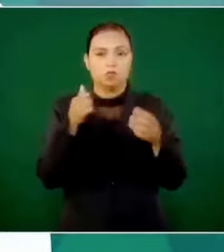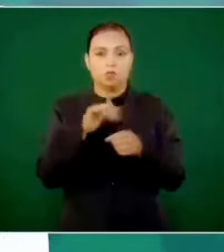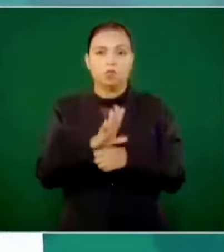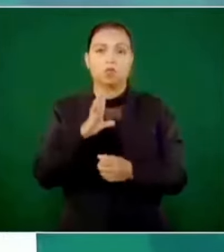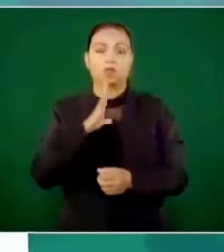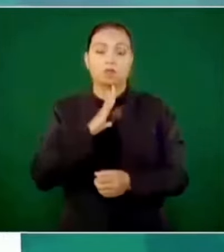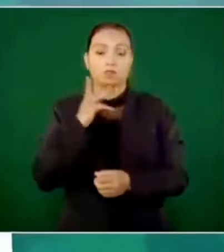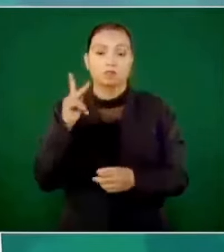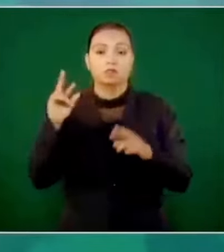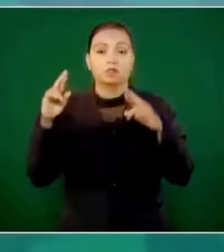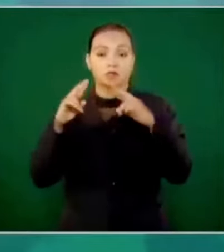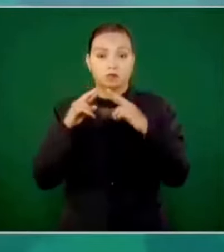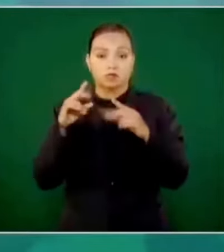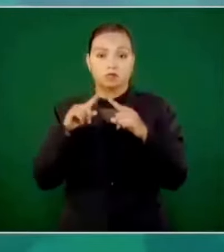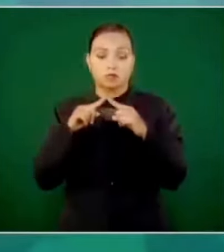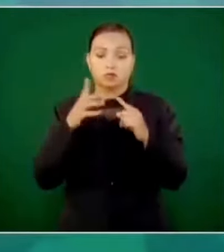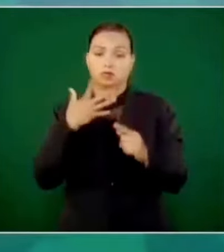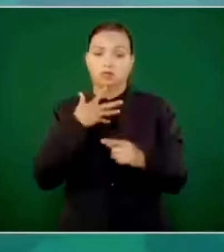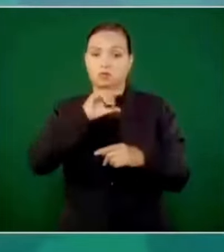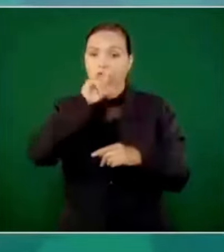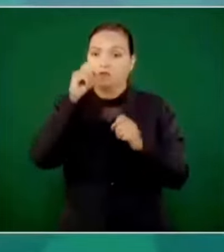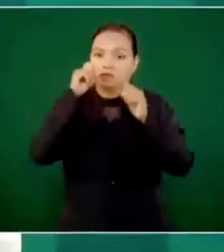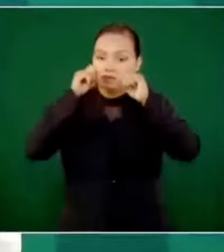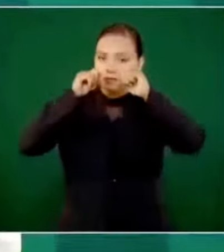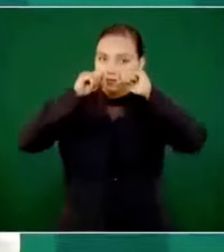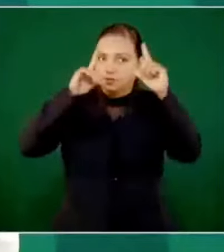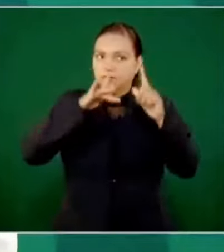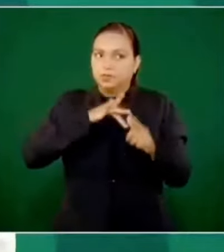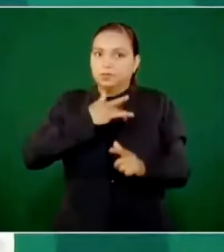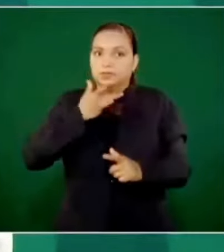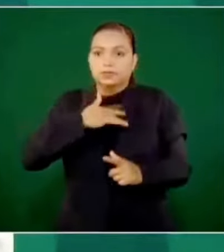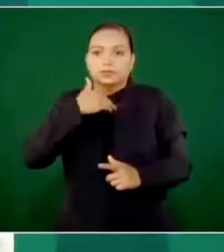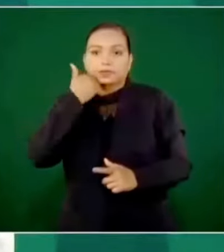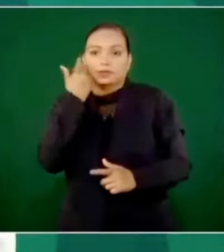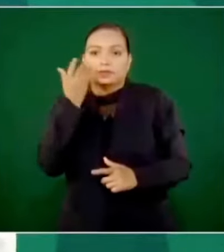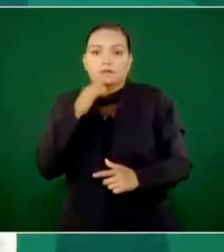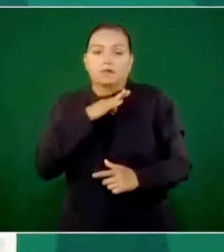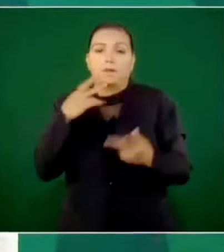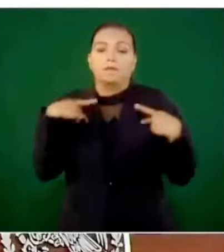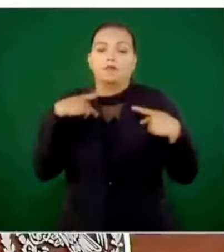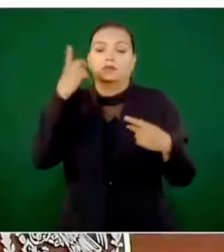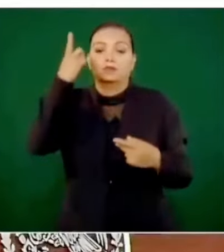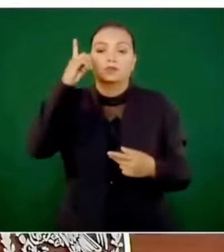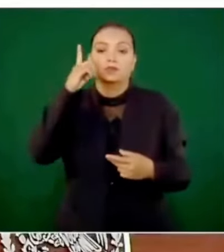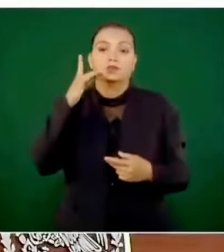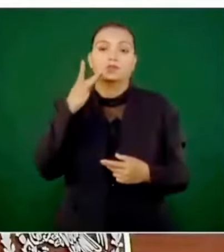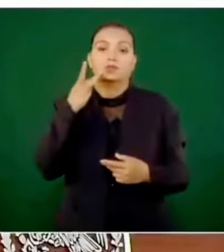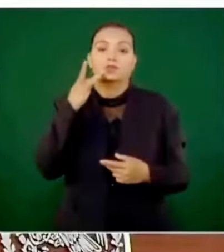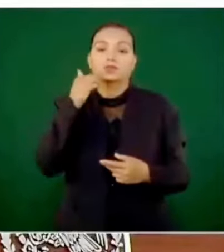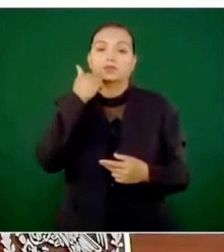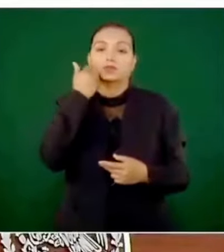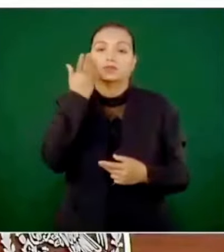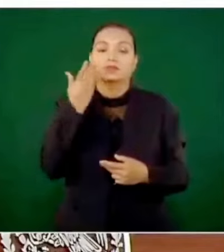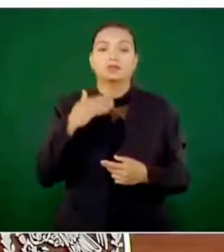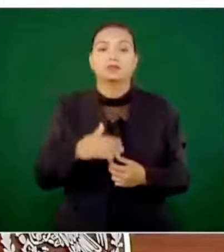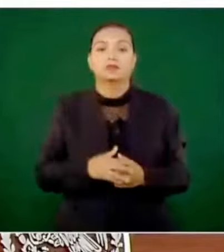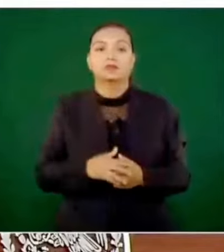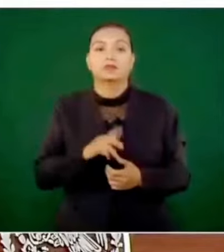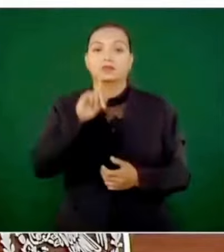la Iglesia, se despertó la ambición de hacendados y aspirantes a latifundistas